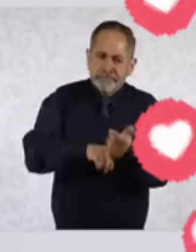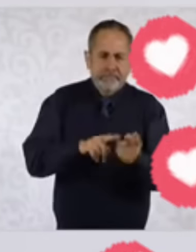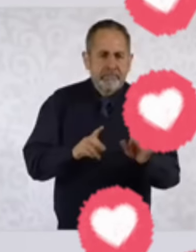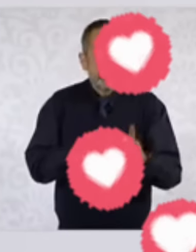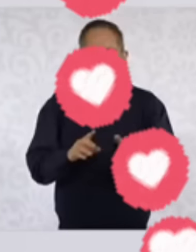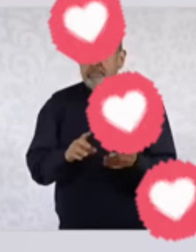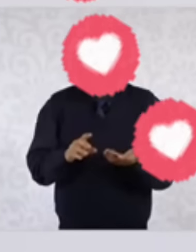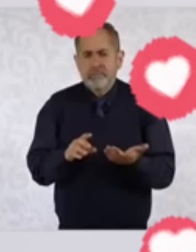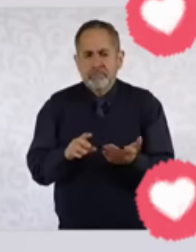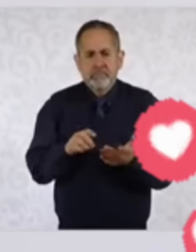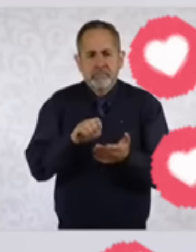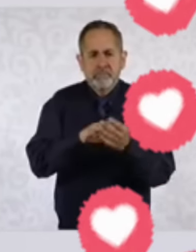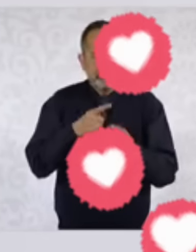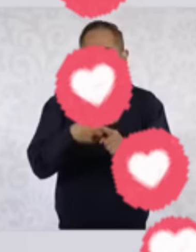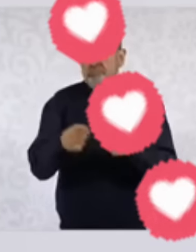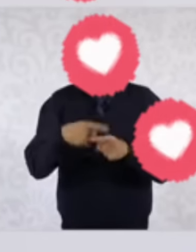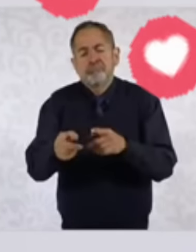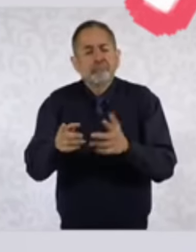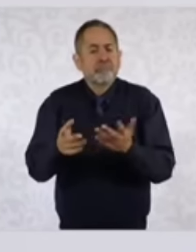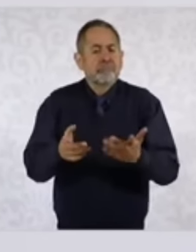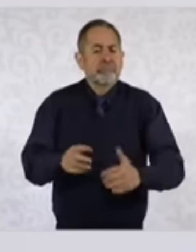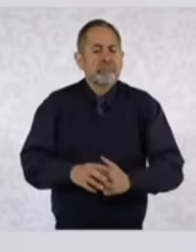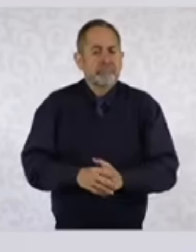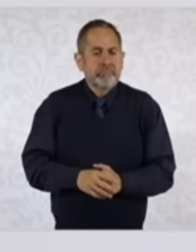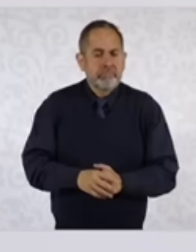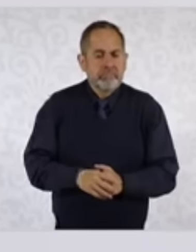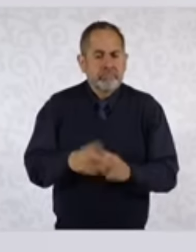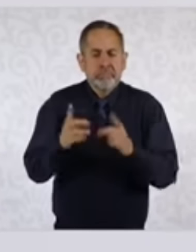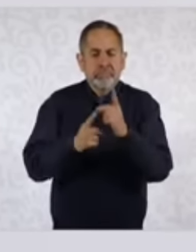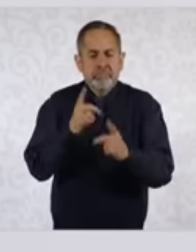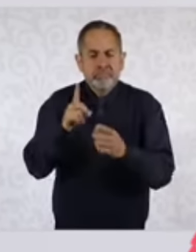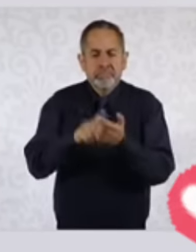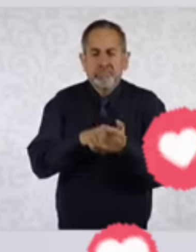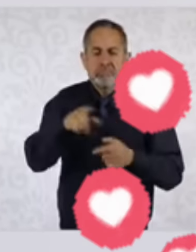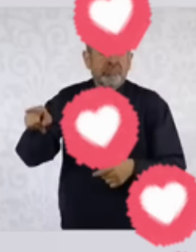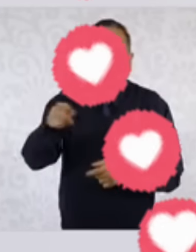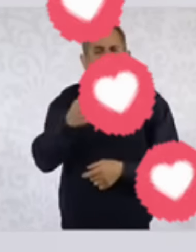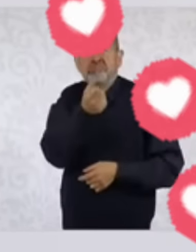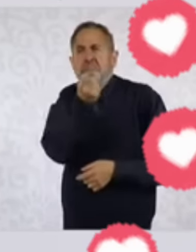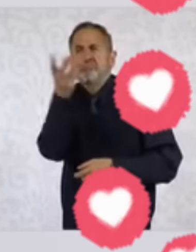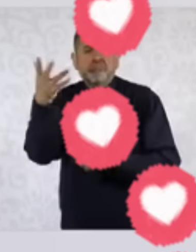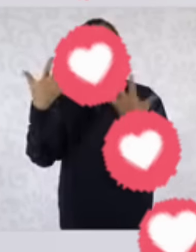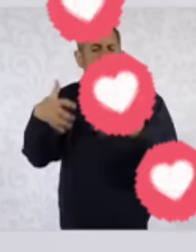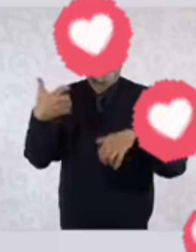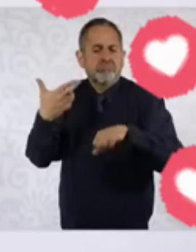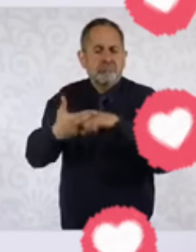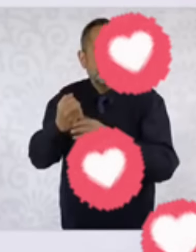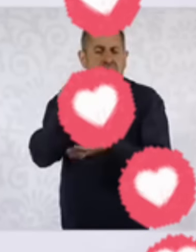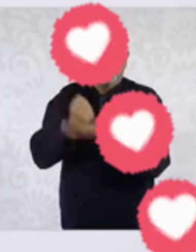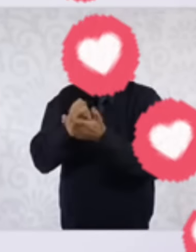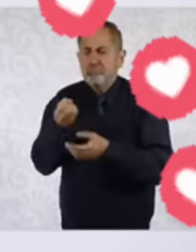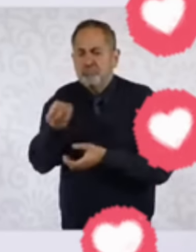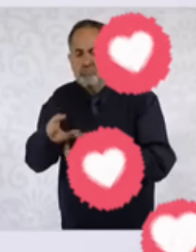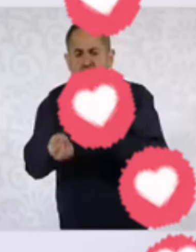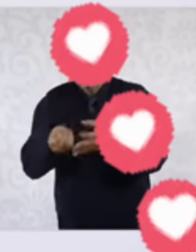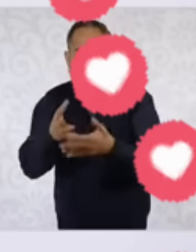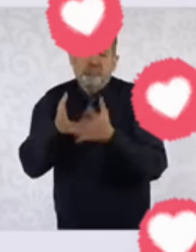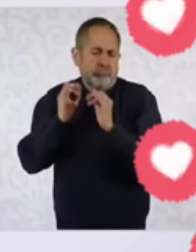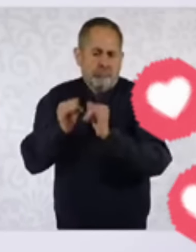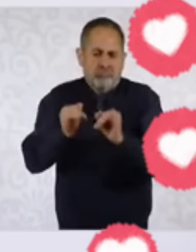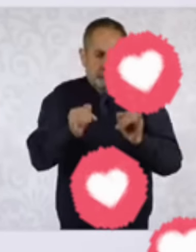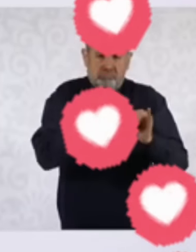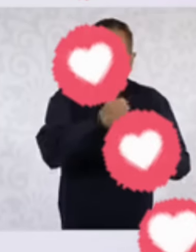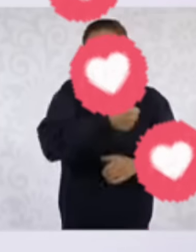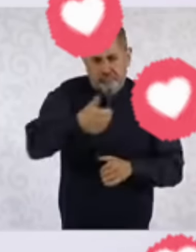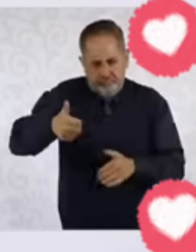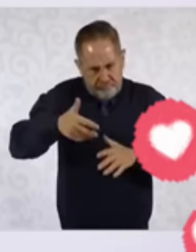Asociadas a un deportista, si tiene apoyos por alguna marca o algo así, que es ya característica individual. Pero